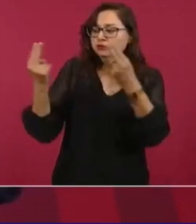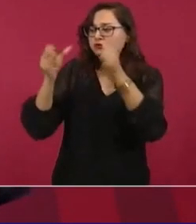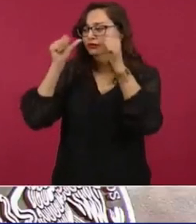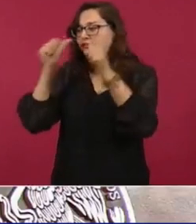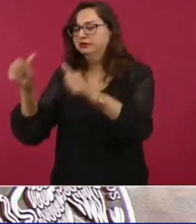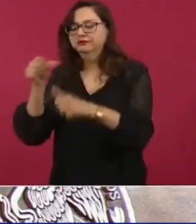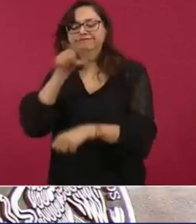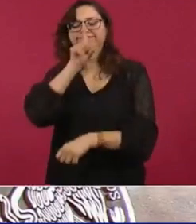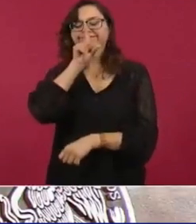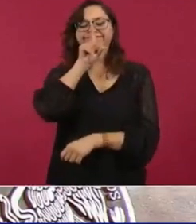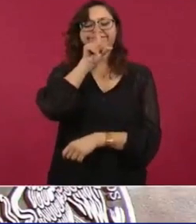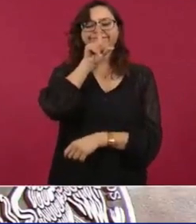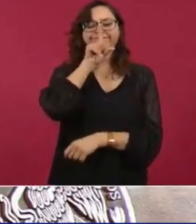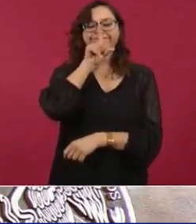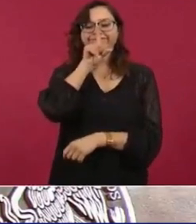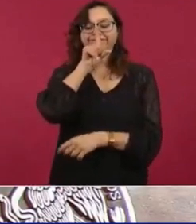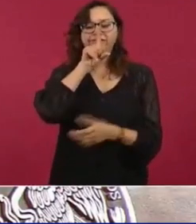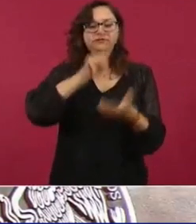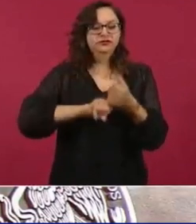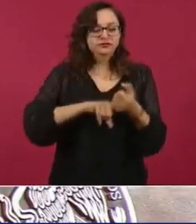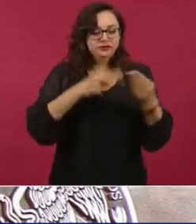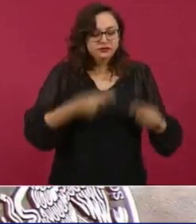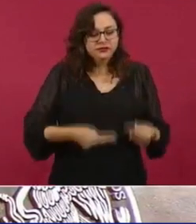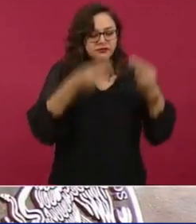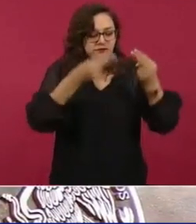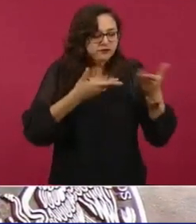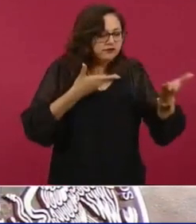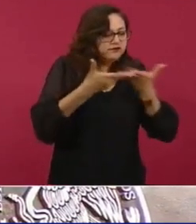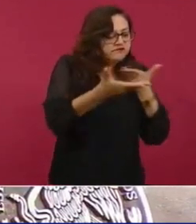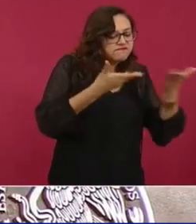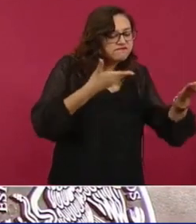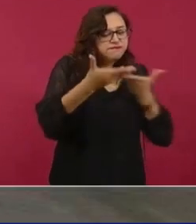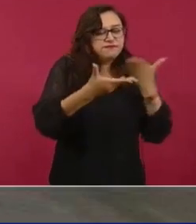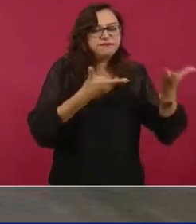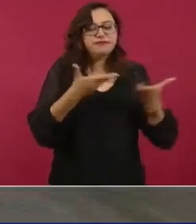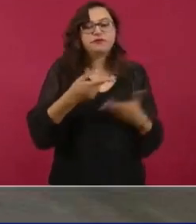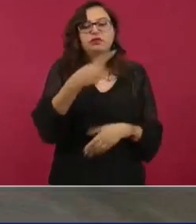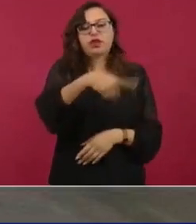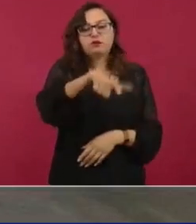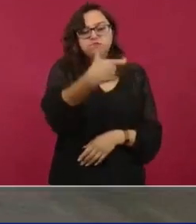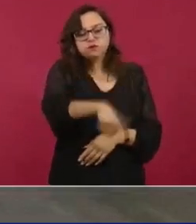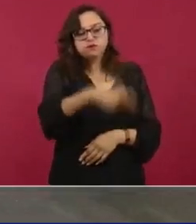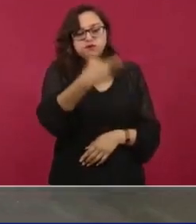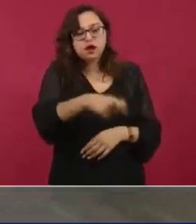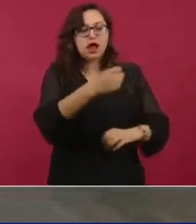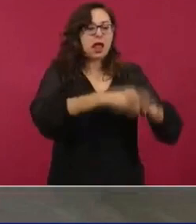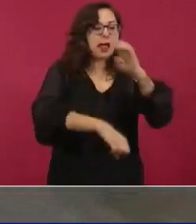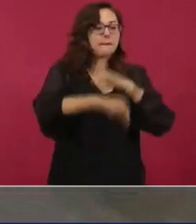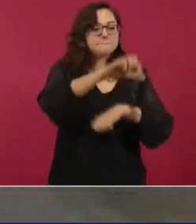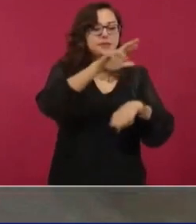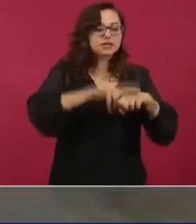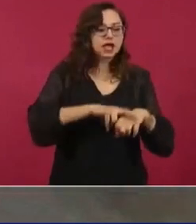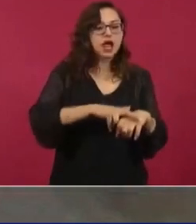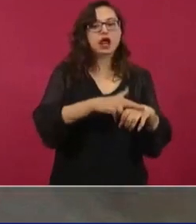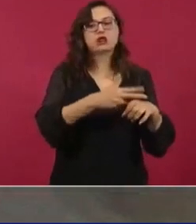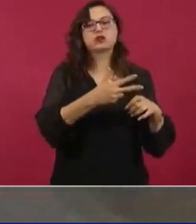gobierno era como una oficina de negocios al servicio de